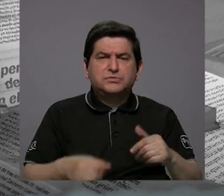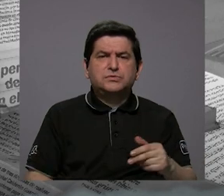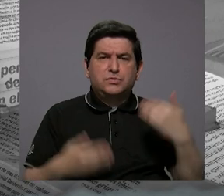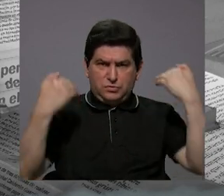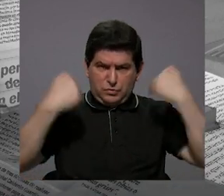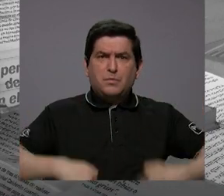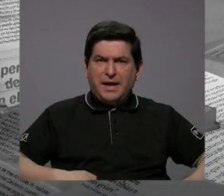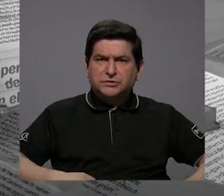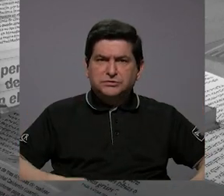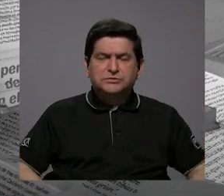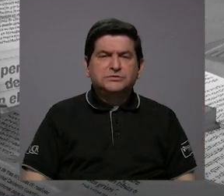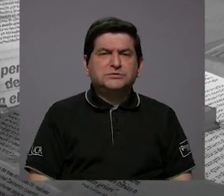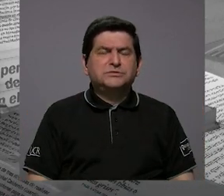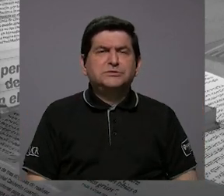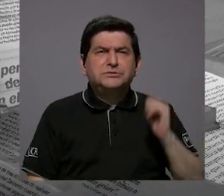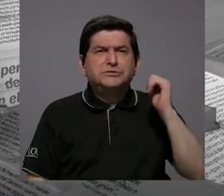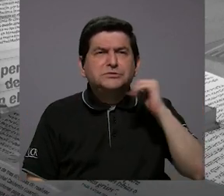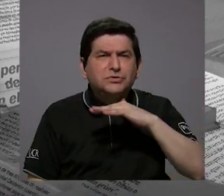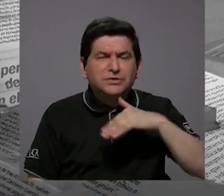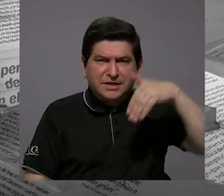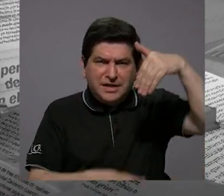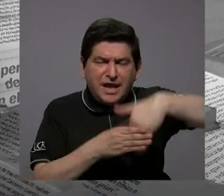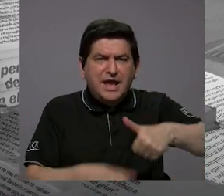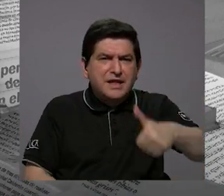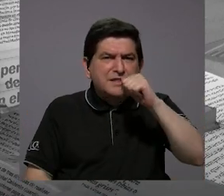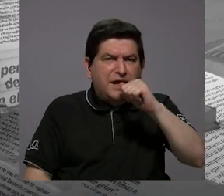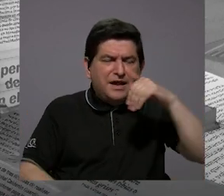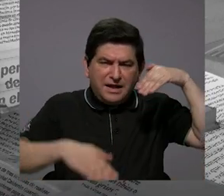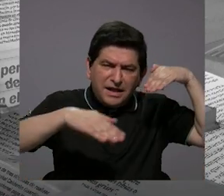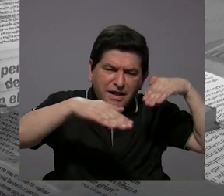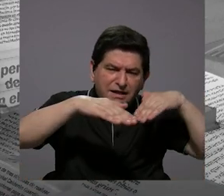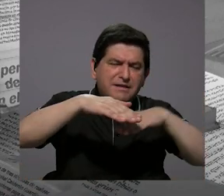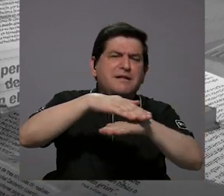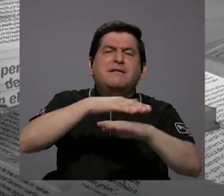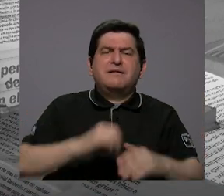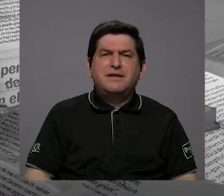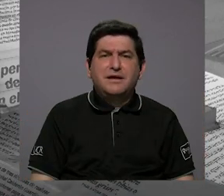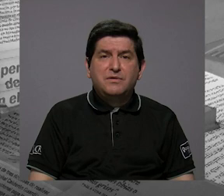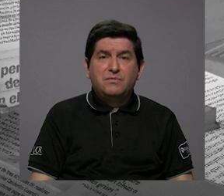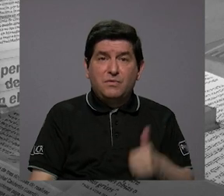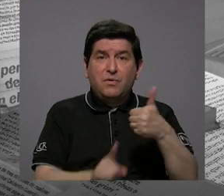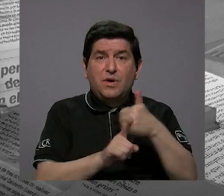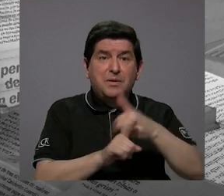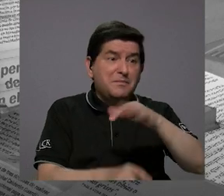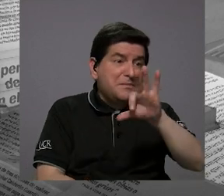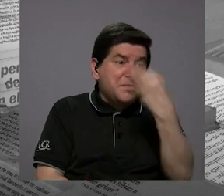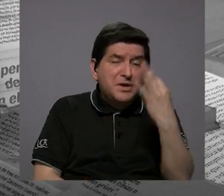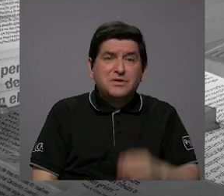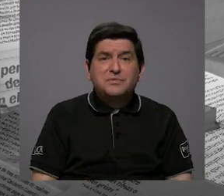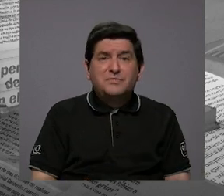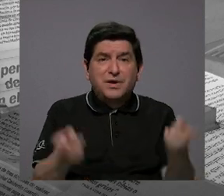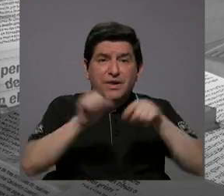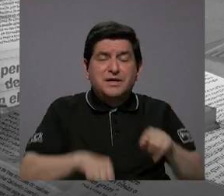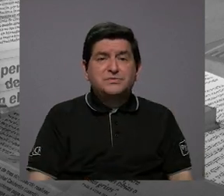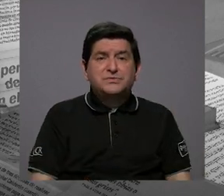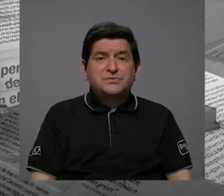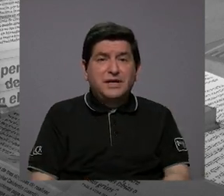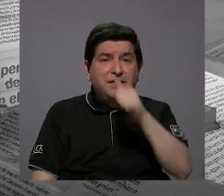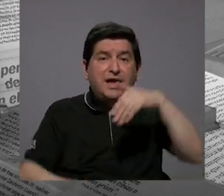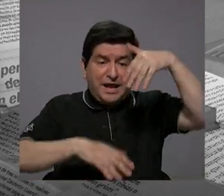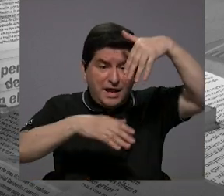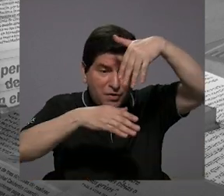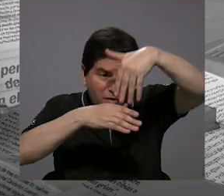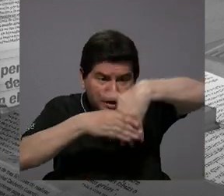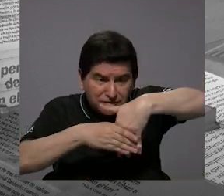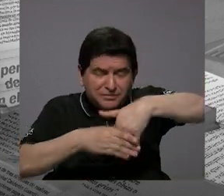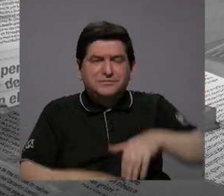humana. Bueno, los contaminantes ingresan al agua subterránea por las mismas rutas en donde ocurre la recarga acuífera,